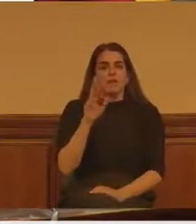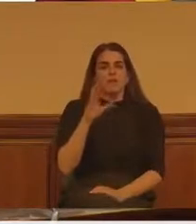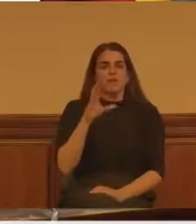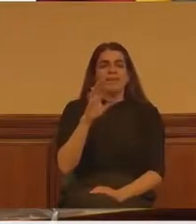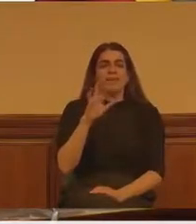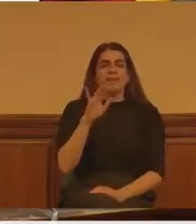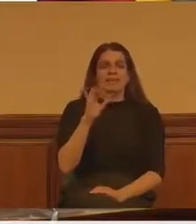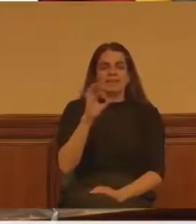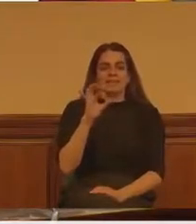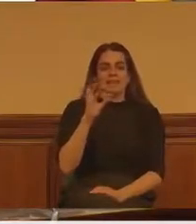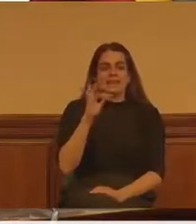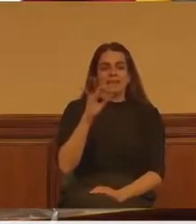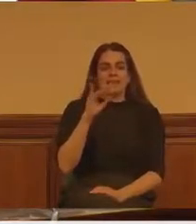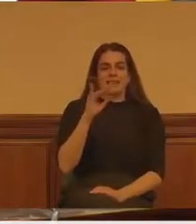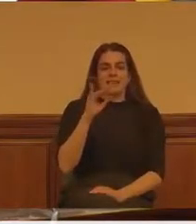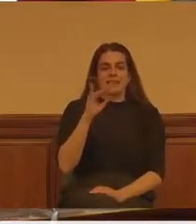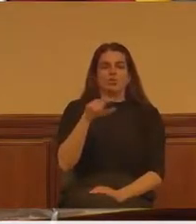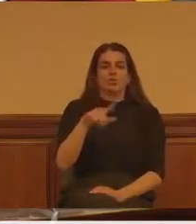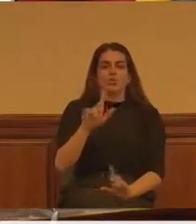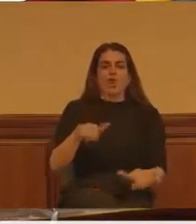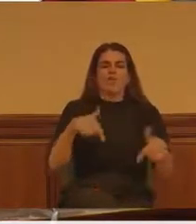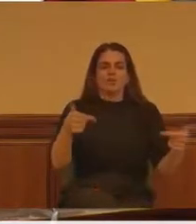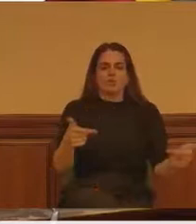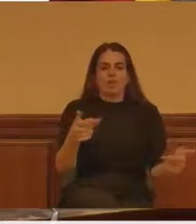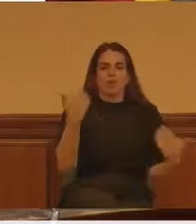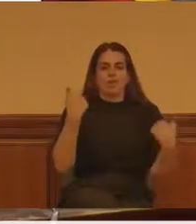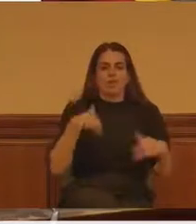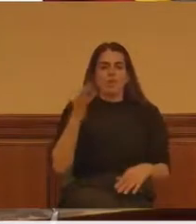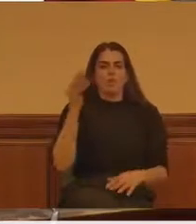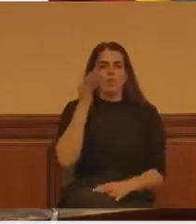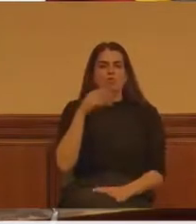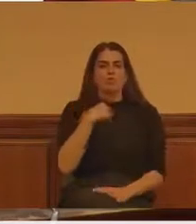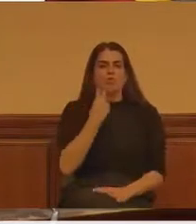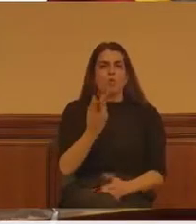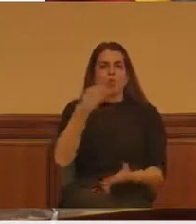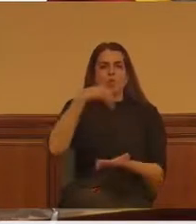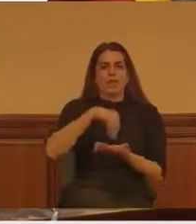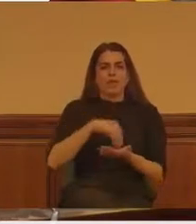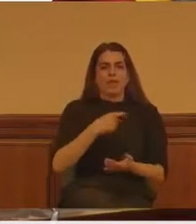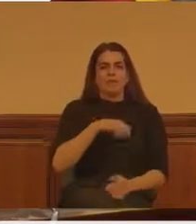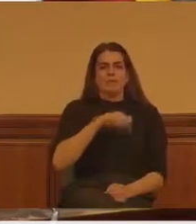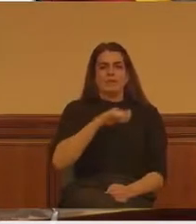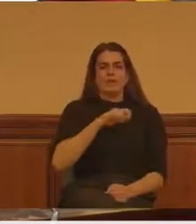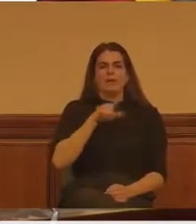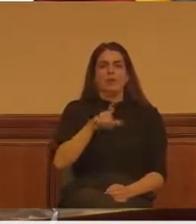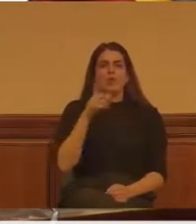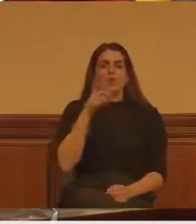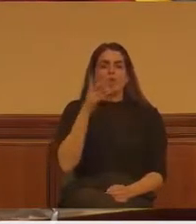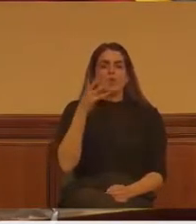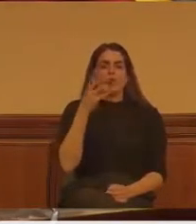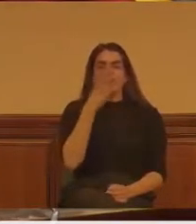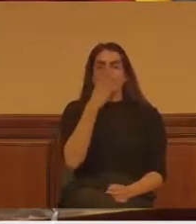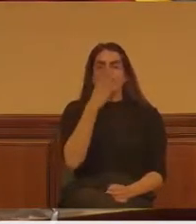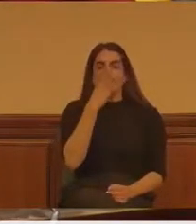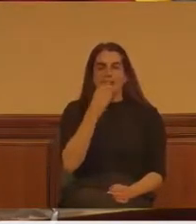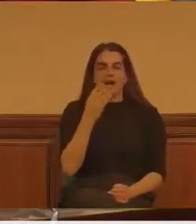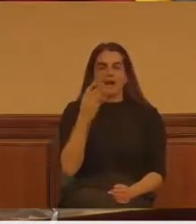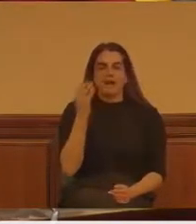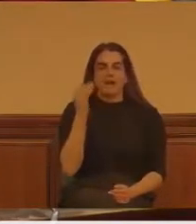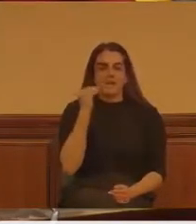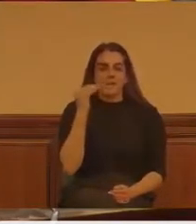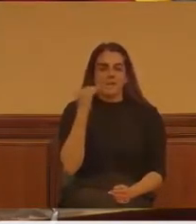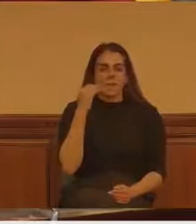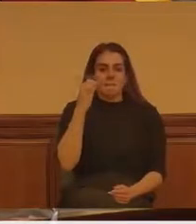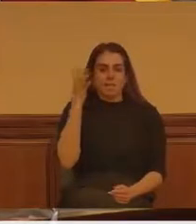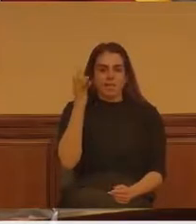perdón. «Eres una basura de mujer. No sé cómo puedes tener voz en España. Eres una perra imbécil». Por si fuera poco, el señor